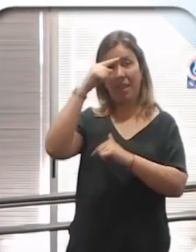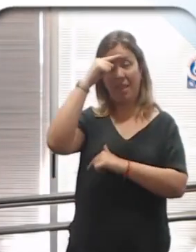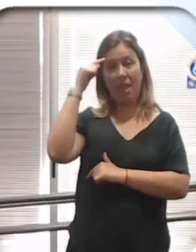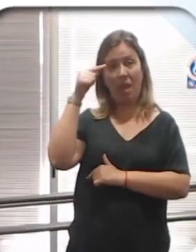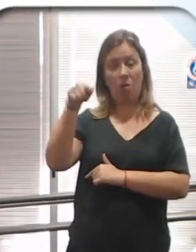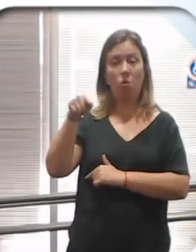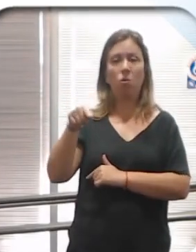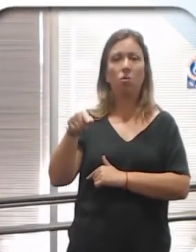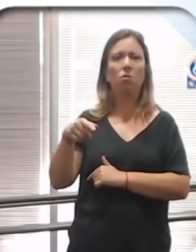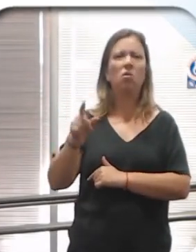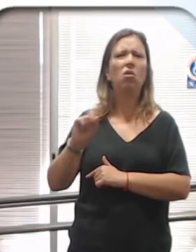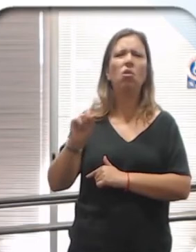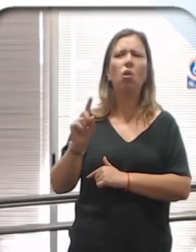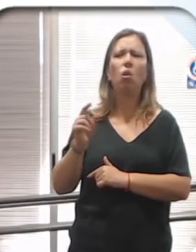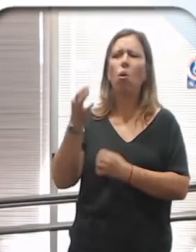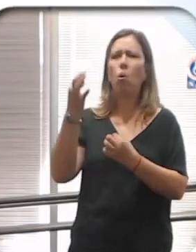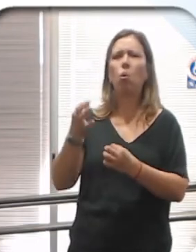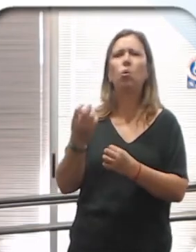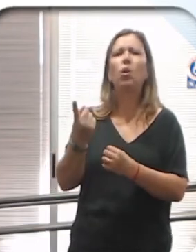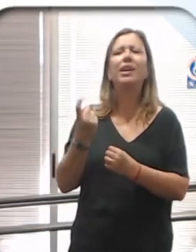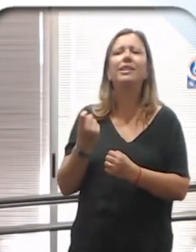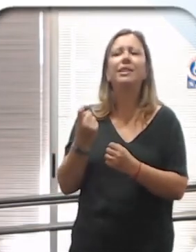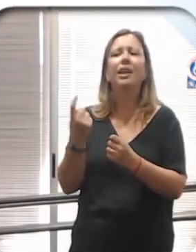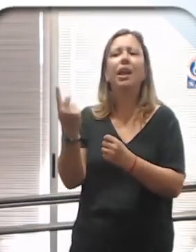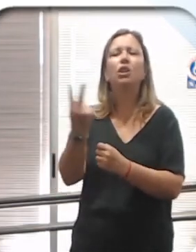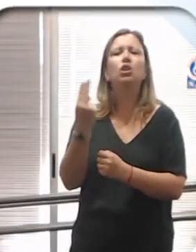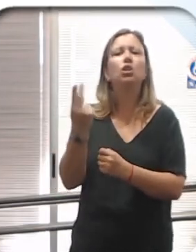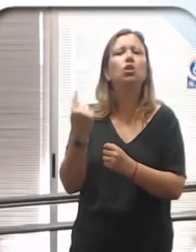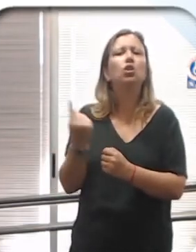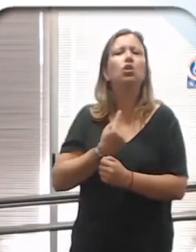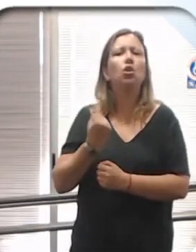les permitían los momentos de intimidad.